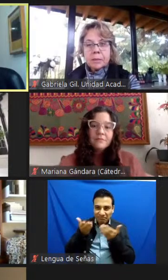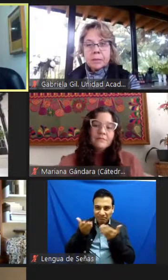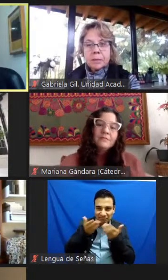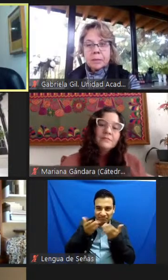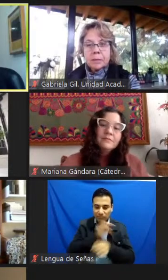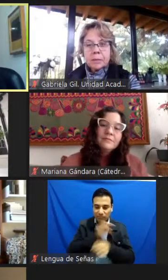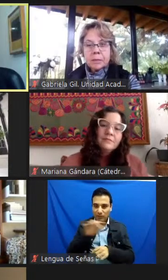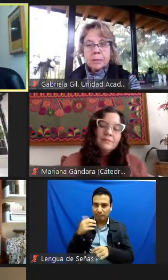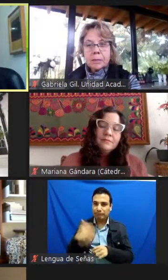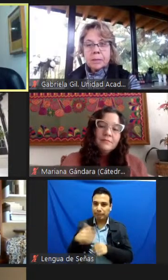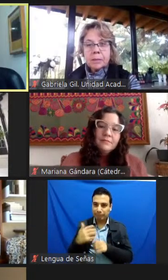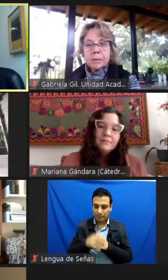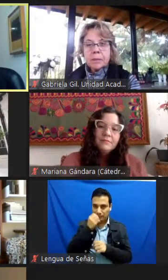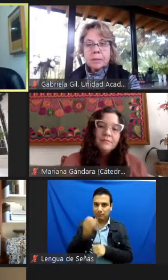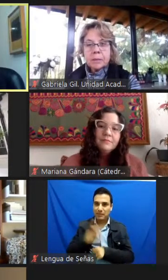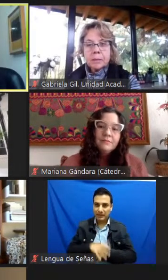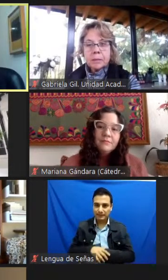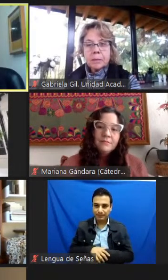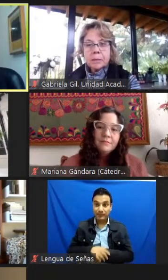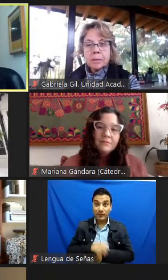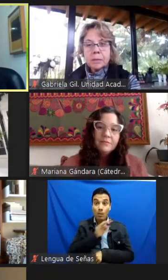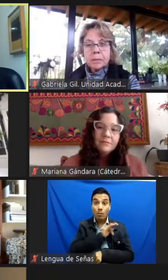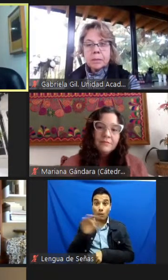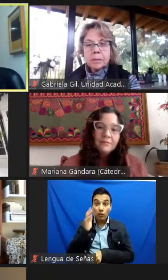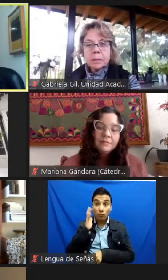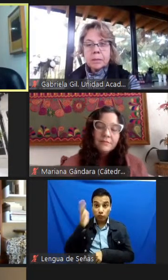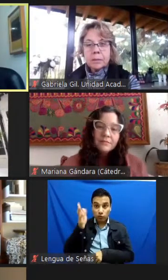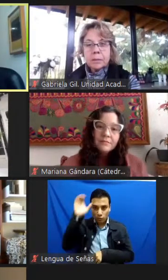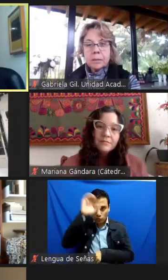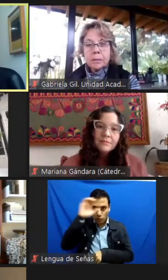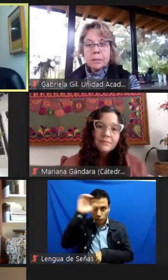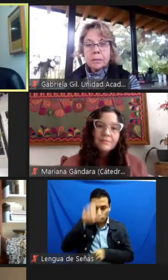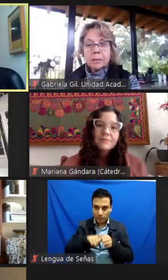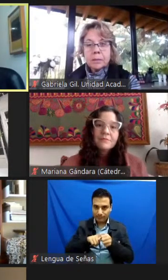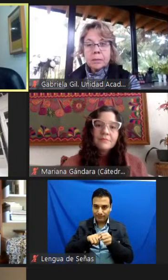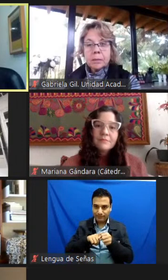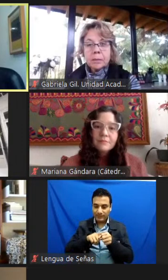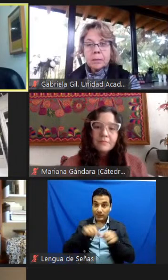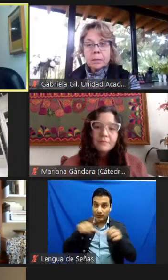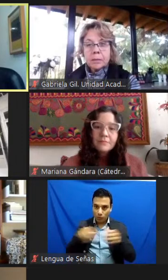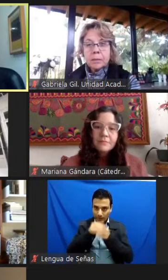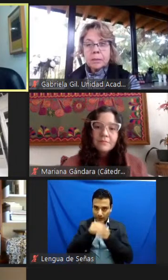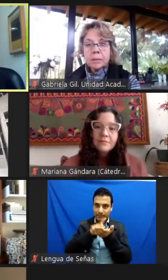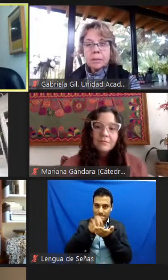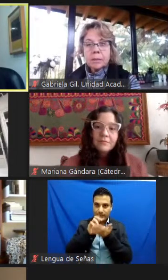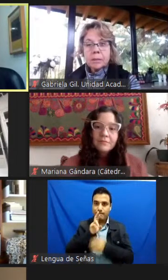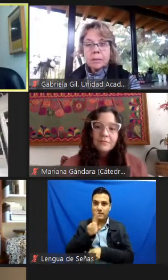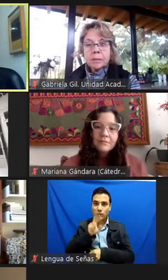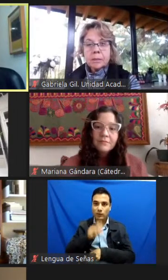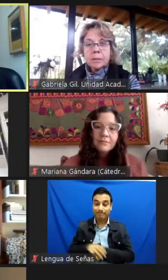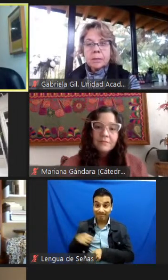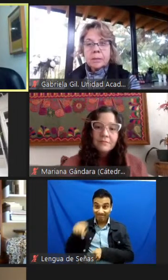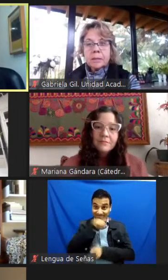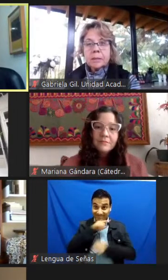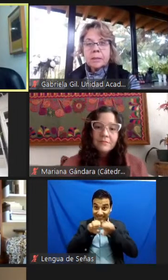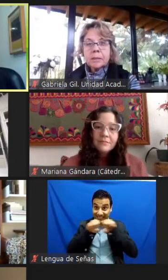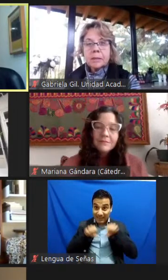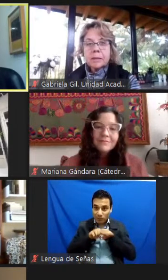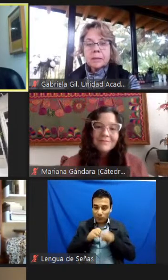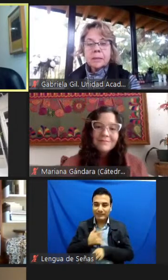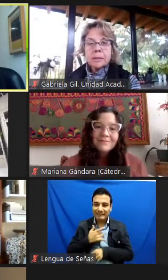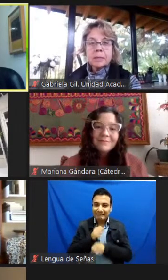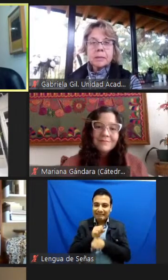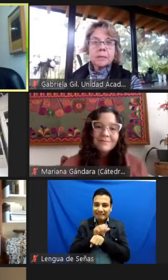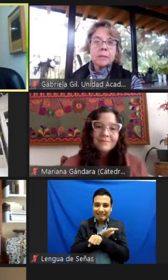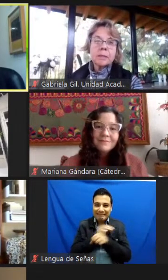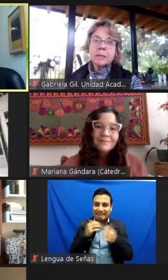nos permitan crear un mejor sector cultural desde la diversidad. Como equipo, nos da mucha emoción codiseñar un espacio